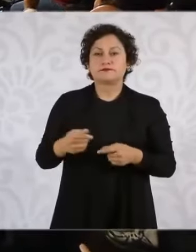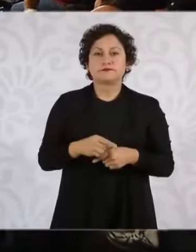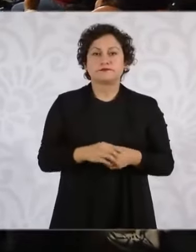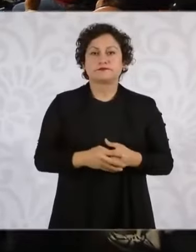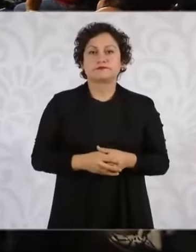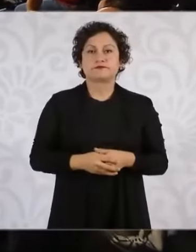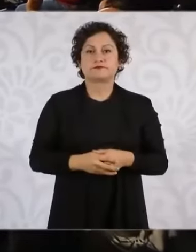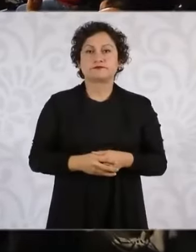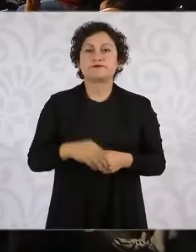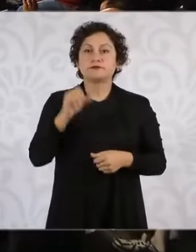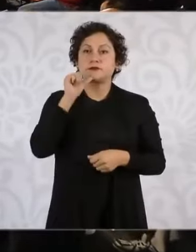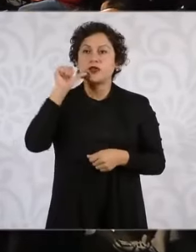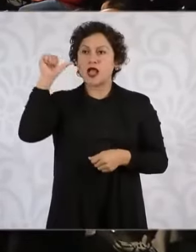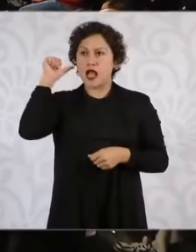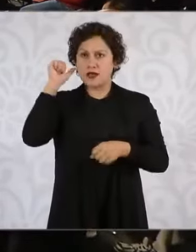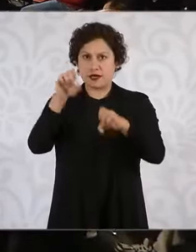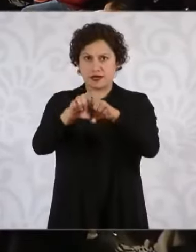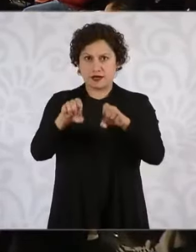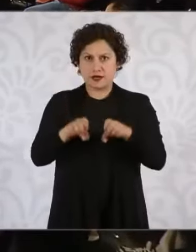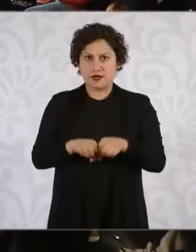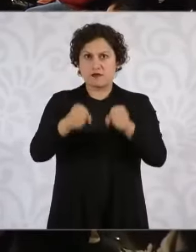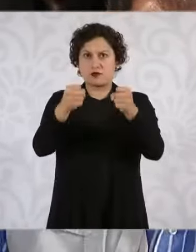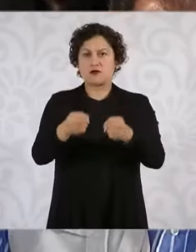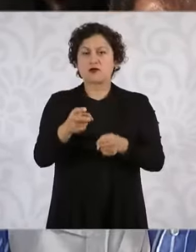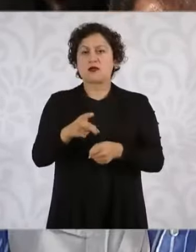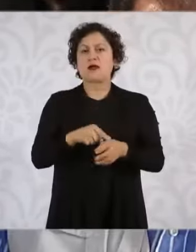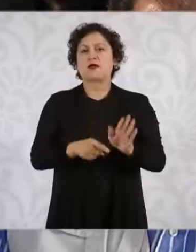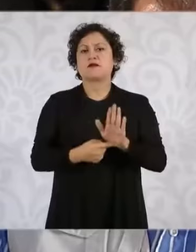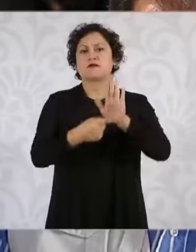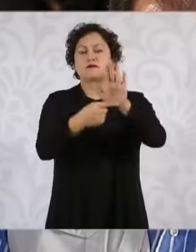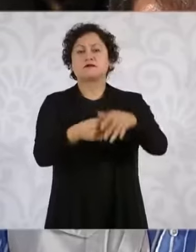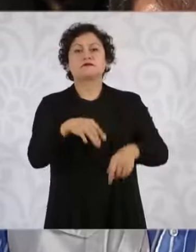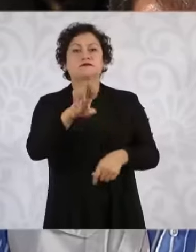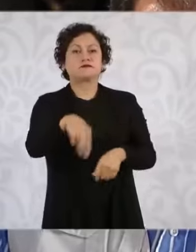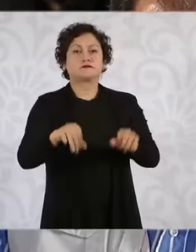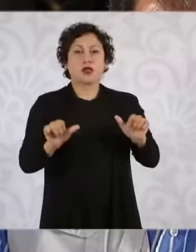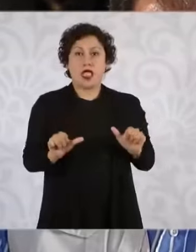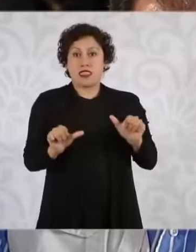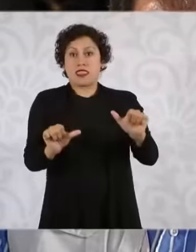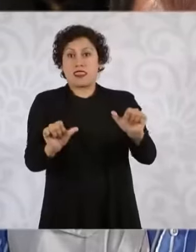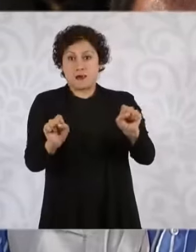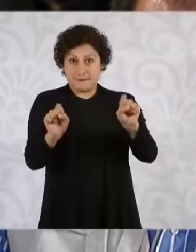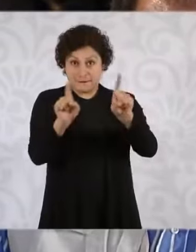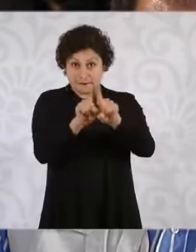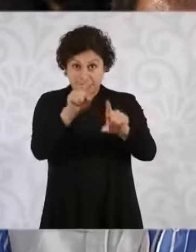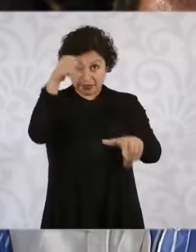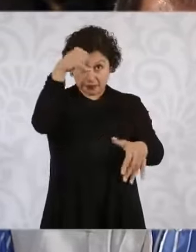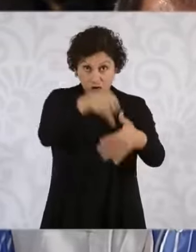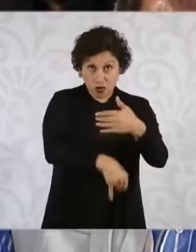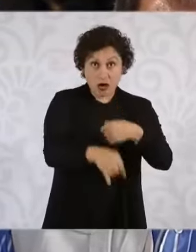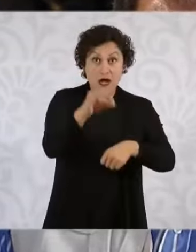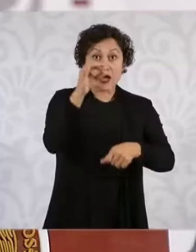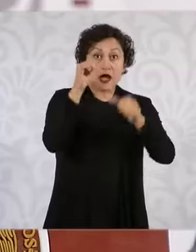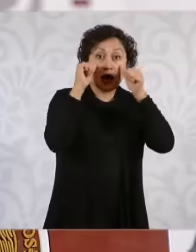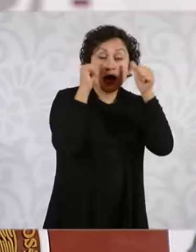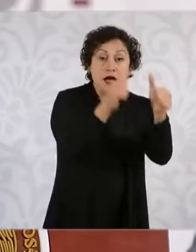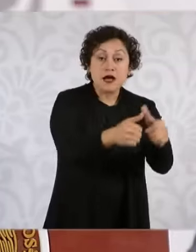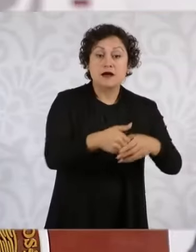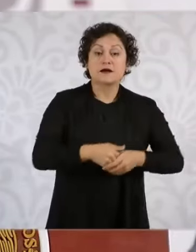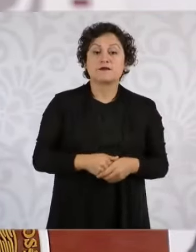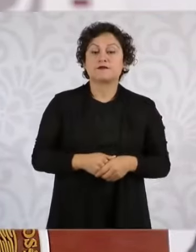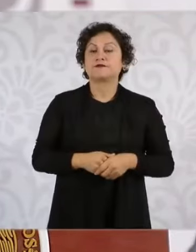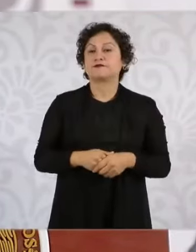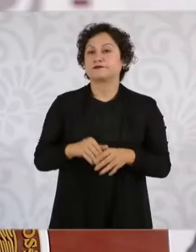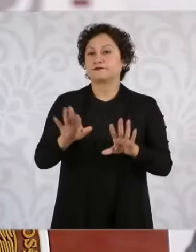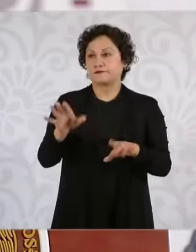ayer en el gabinete. ¿La impunidad estaría entre las causas, presidenta, de que se van a atender? Entonces, digamos, atención